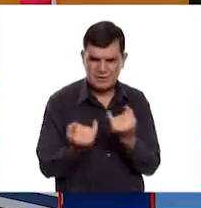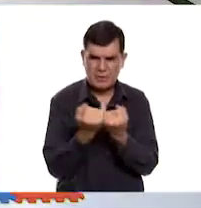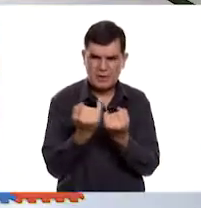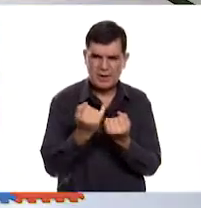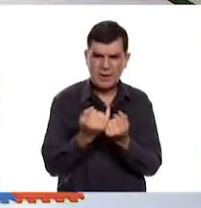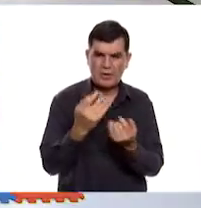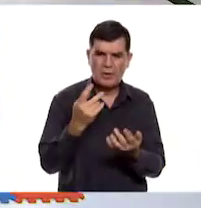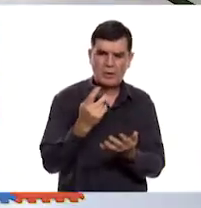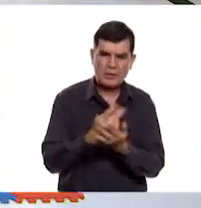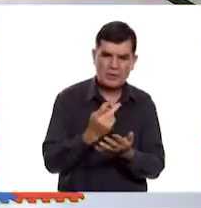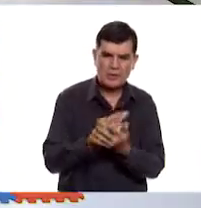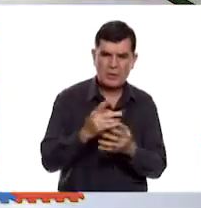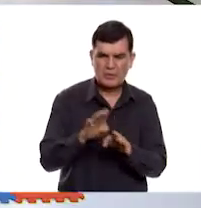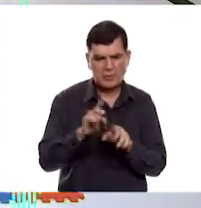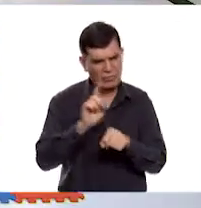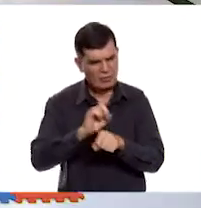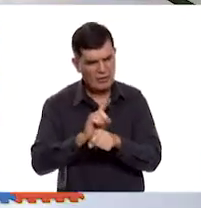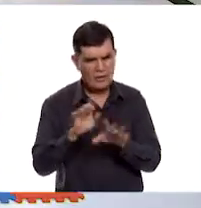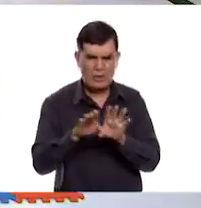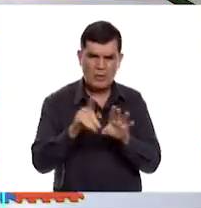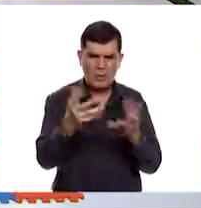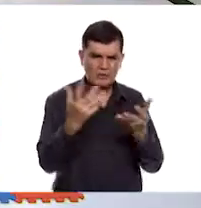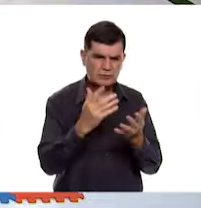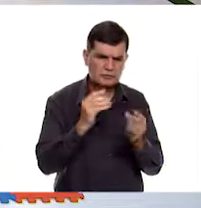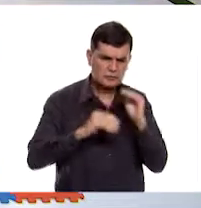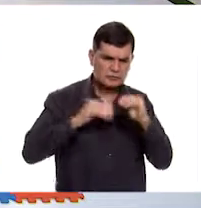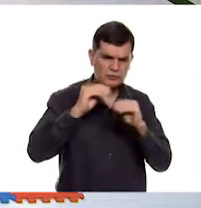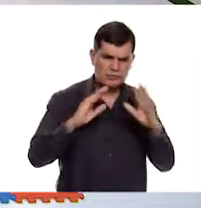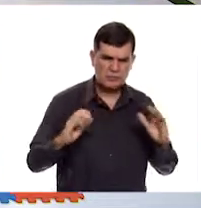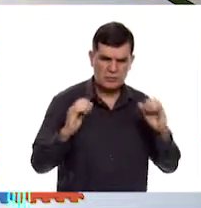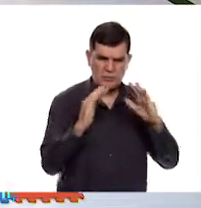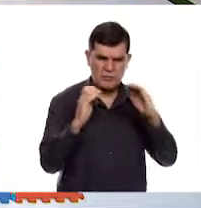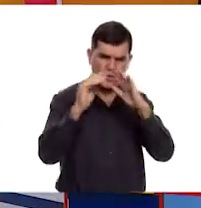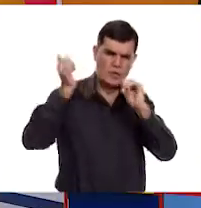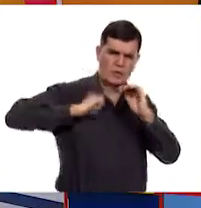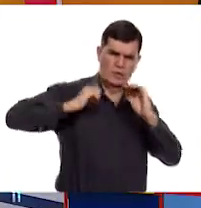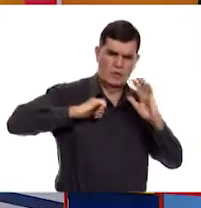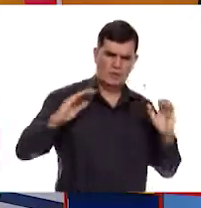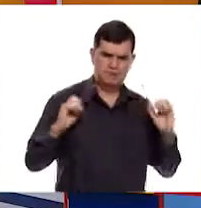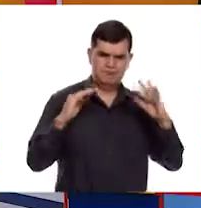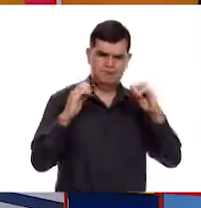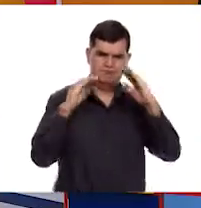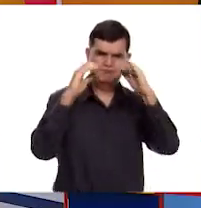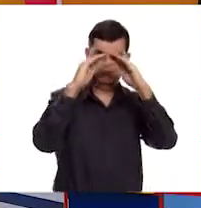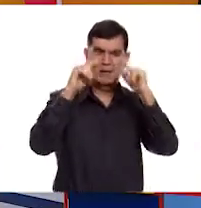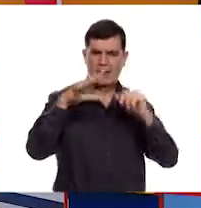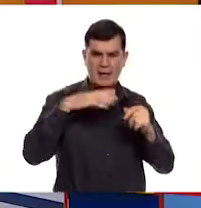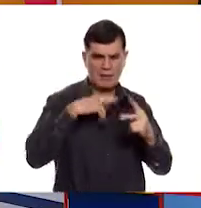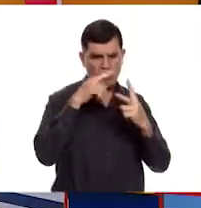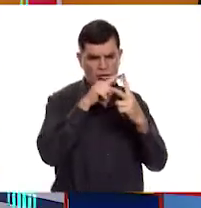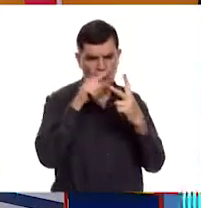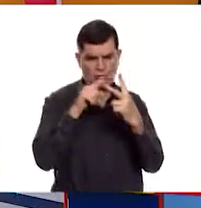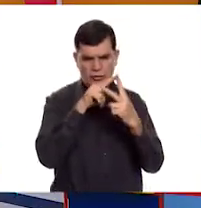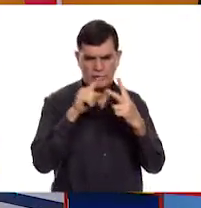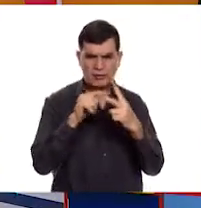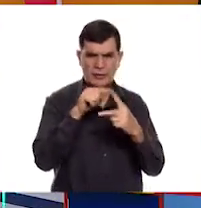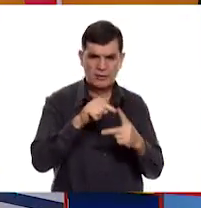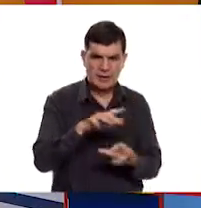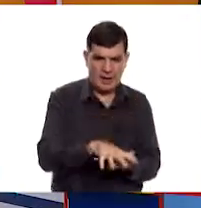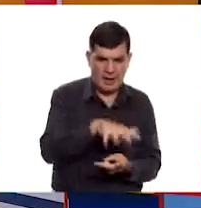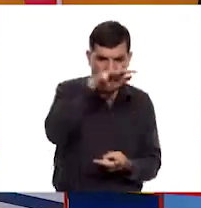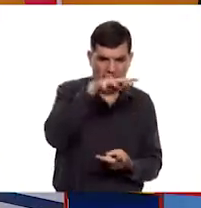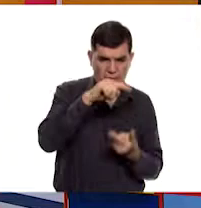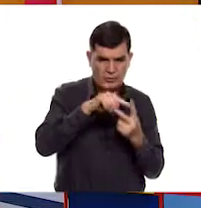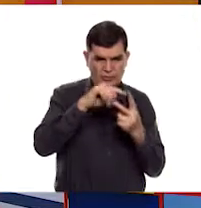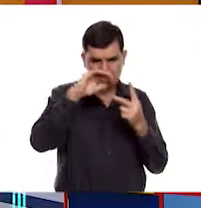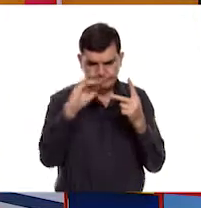monedas que usamos a diario o construcciones como las pirámides prehispánicas. Recuerdo también dos tipos de relieve, el alto relieve